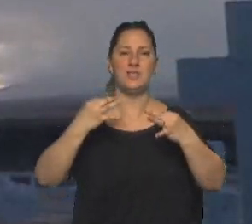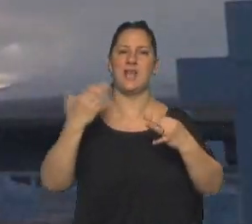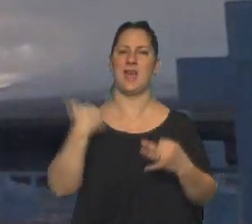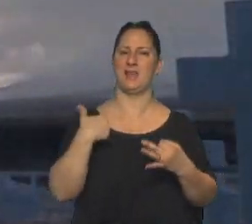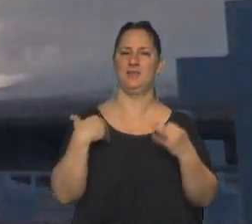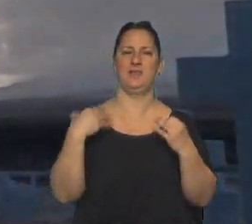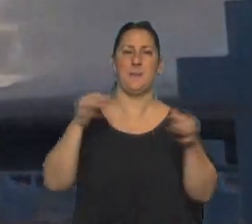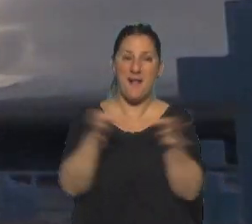y paz.